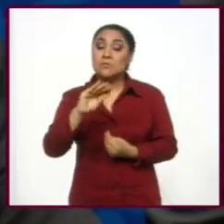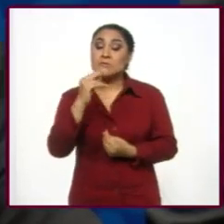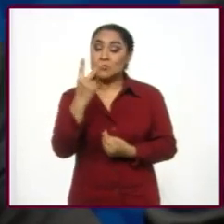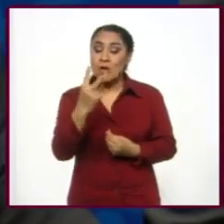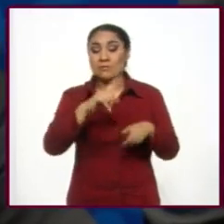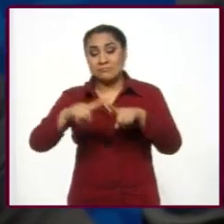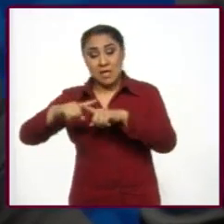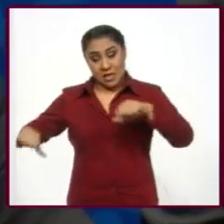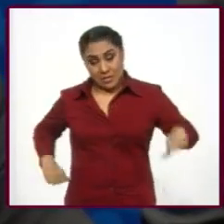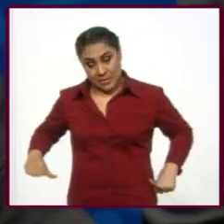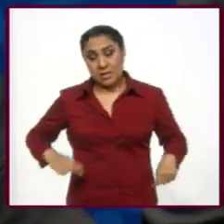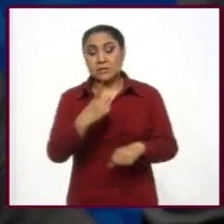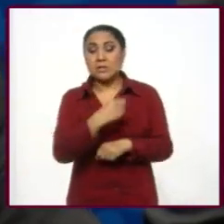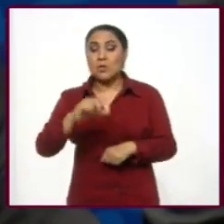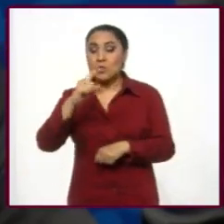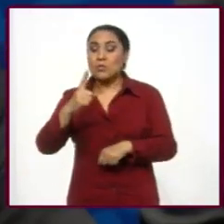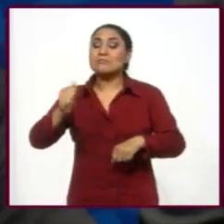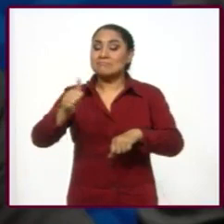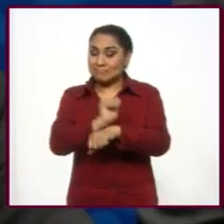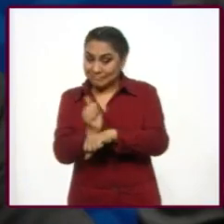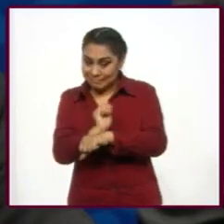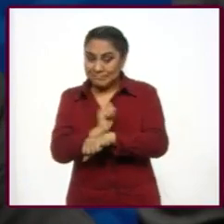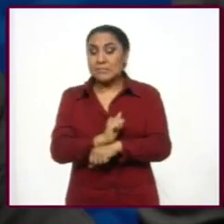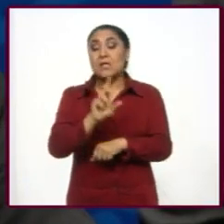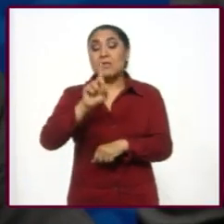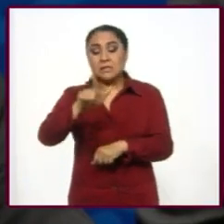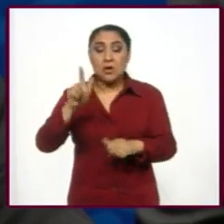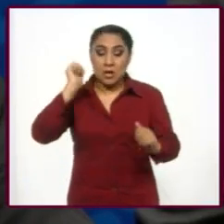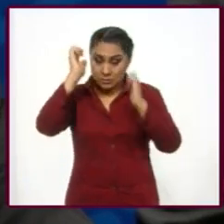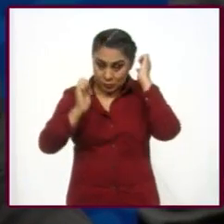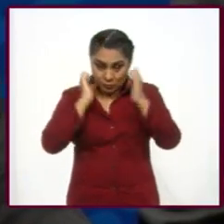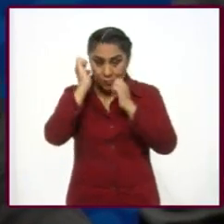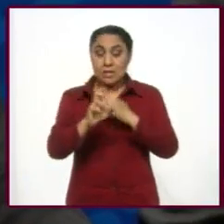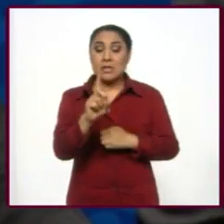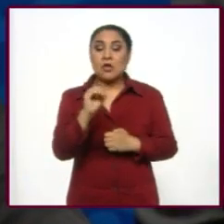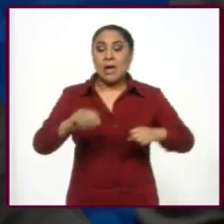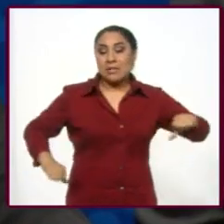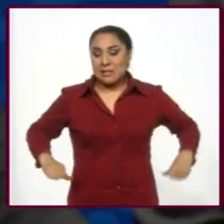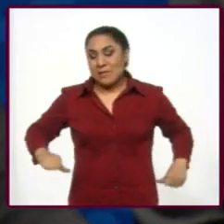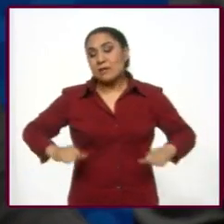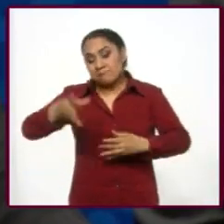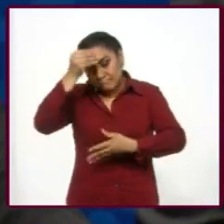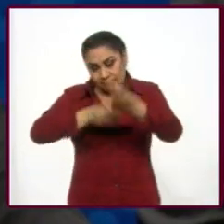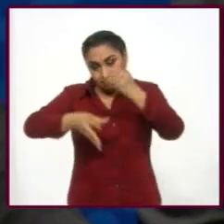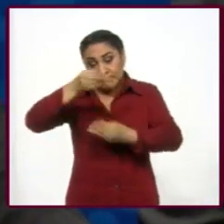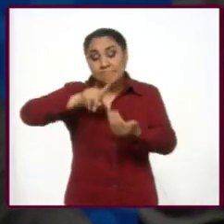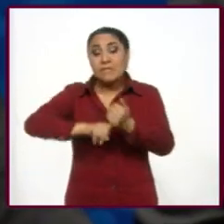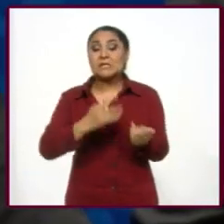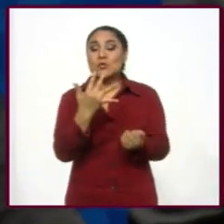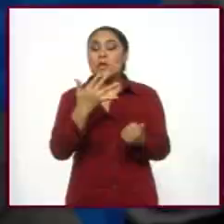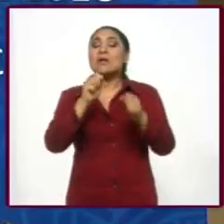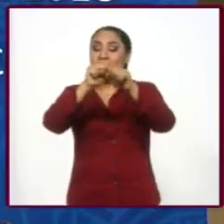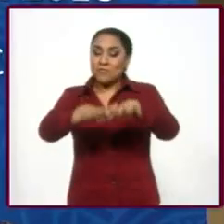actividades, 121 escénicas, más 37 exposiciones y 39 actividades académicas en 50 foros.